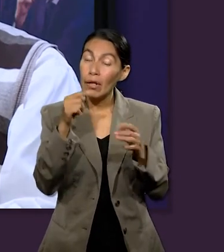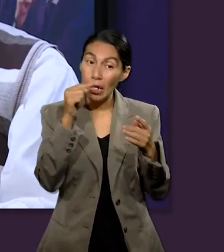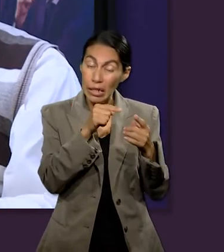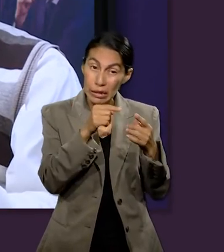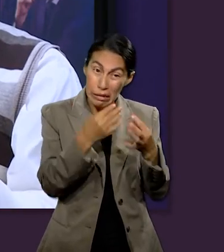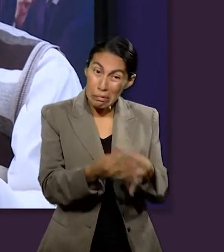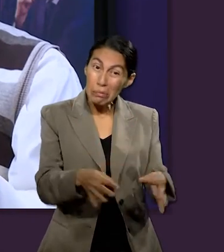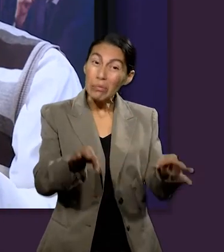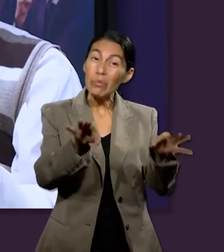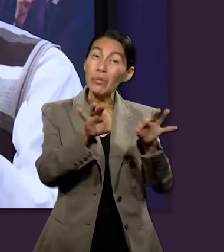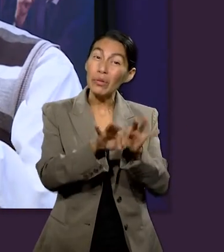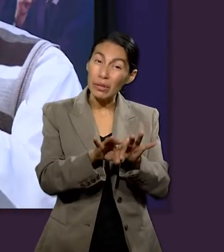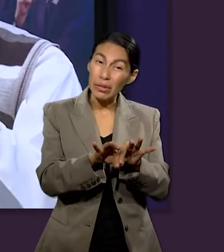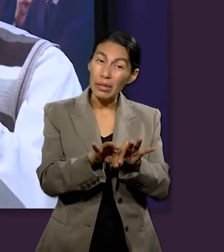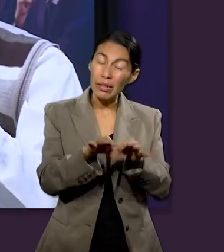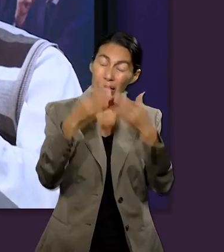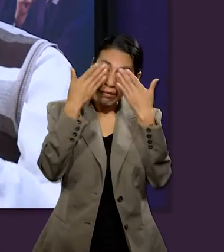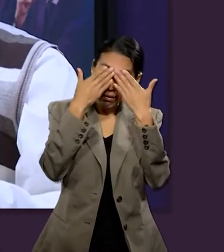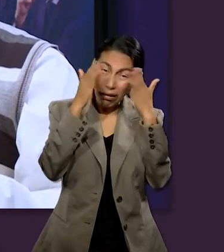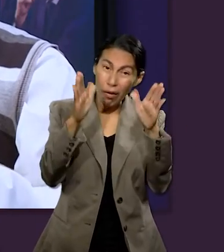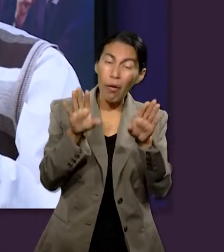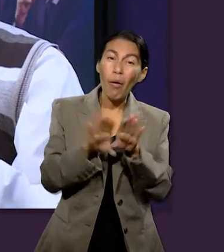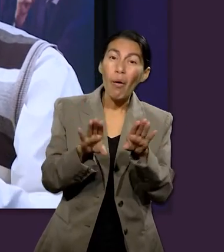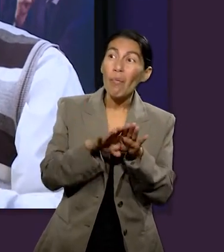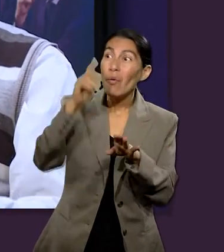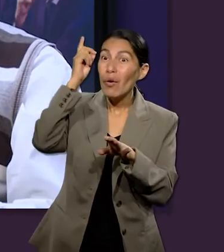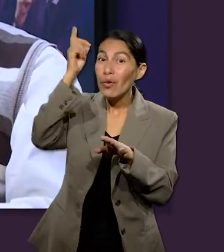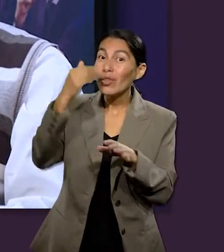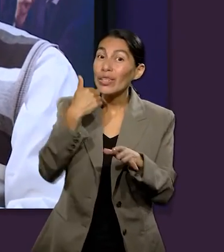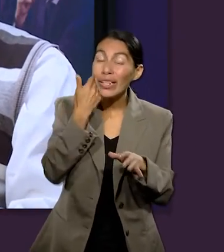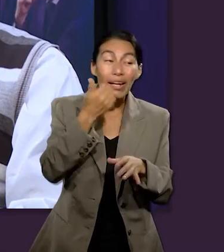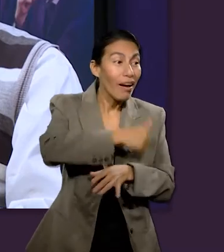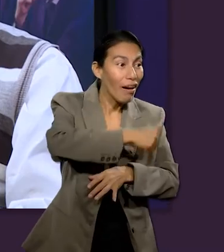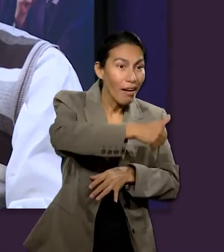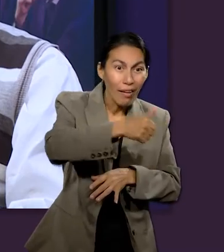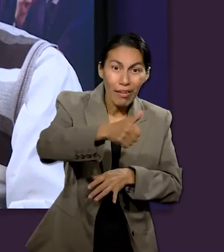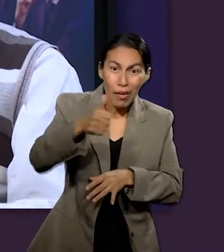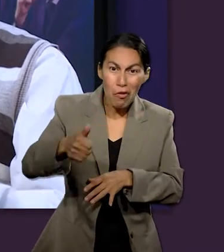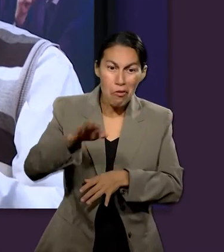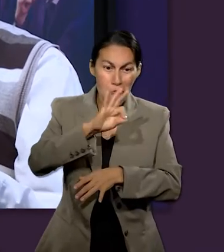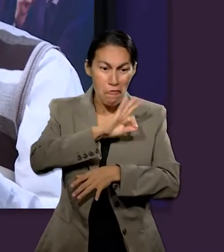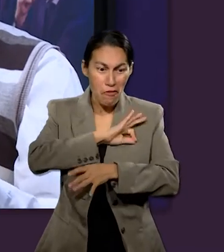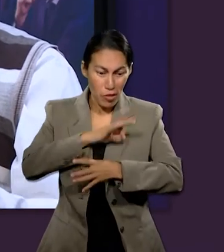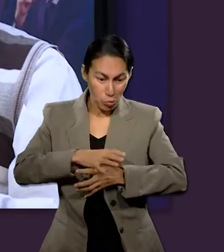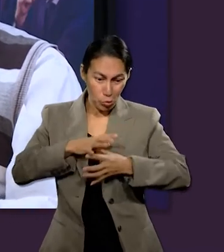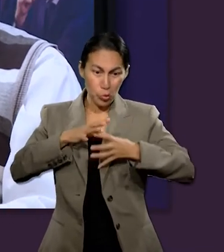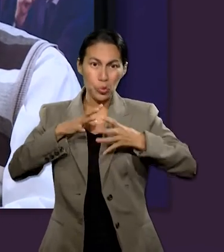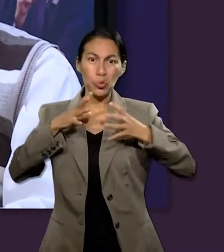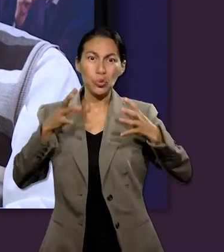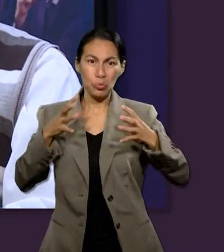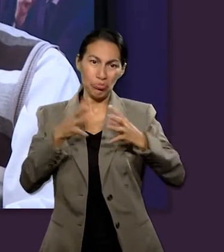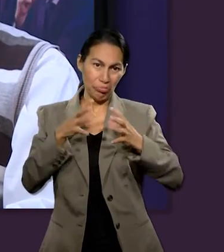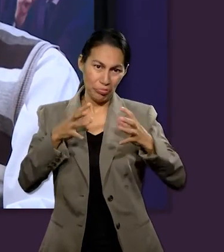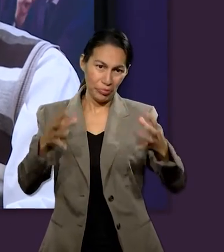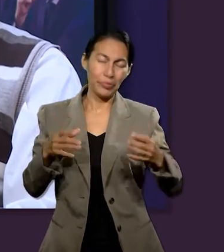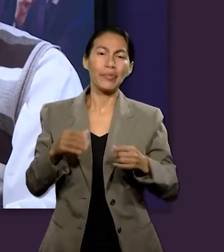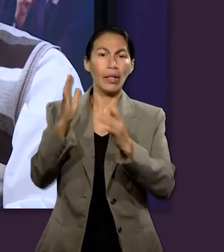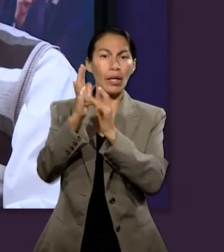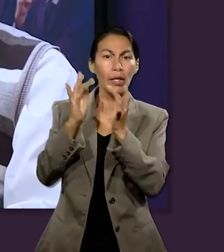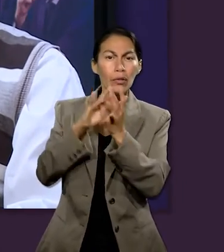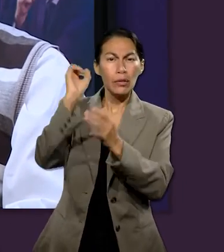vislumbre con la cual Dios anhela que cada uno de nuestros hermanos en la fe se desarrolle.